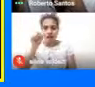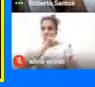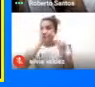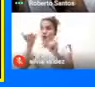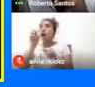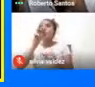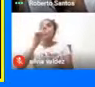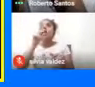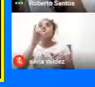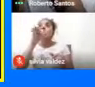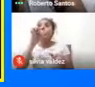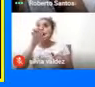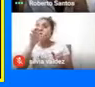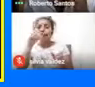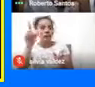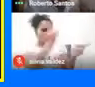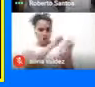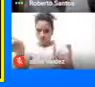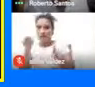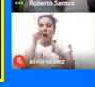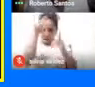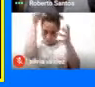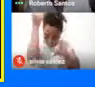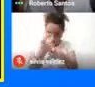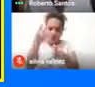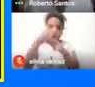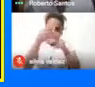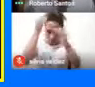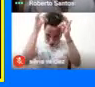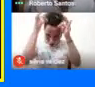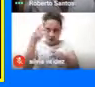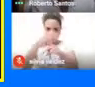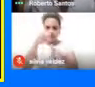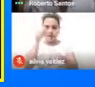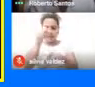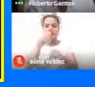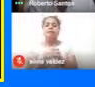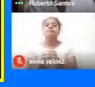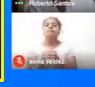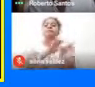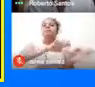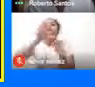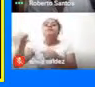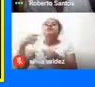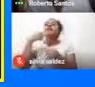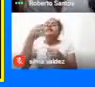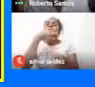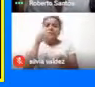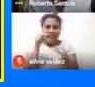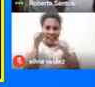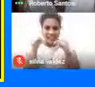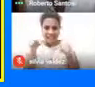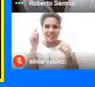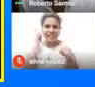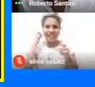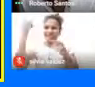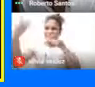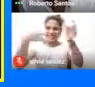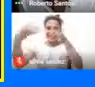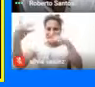Bueno pues Agradeciéndoles Gracias todos La verdad Es que aquí Este chat De